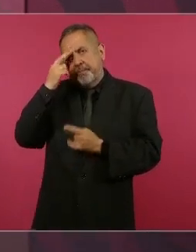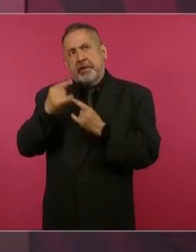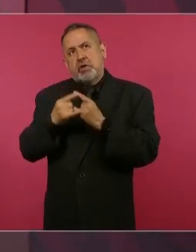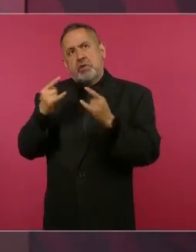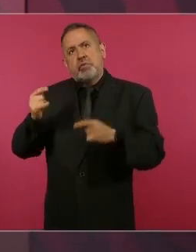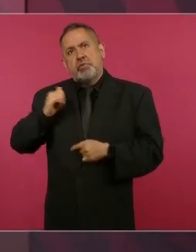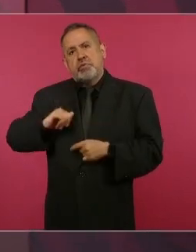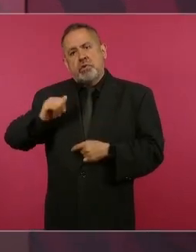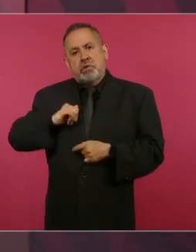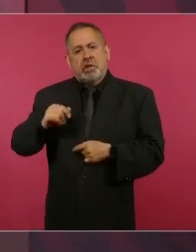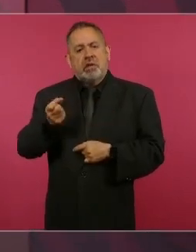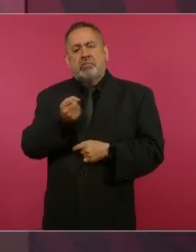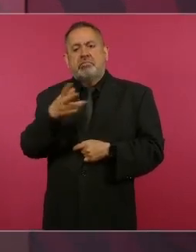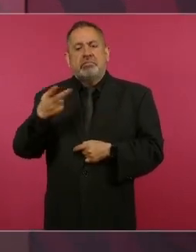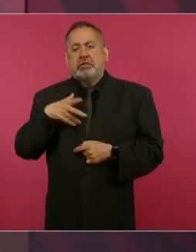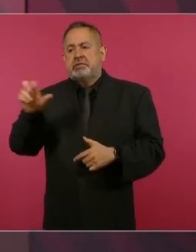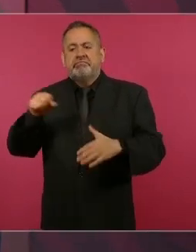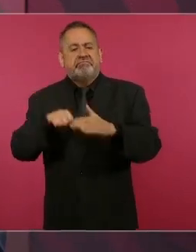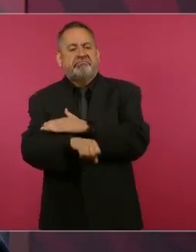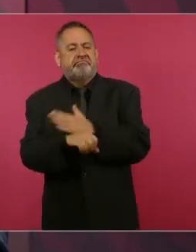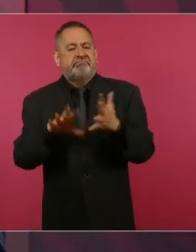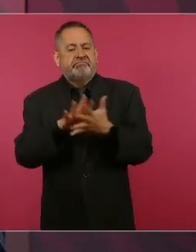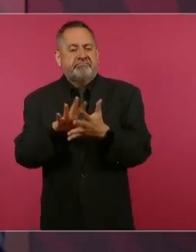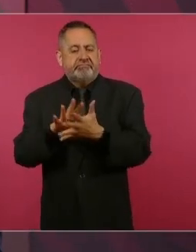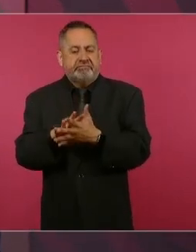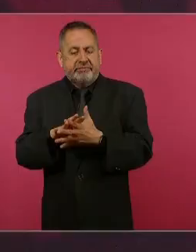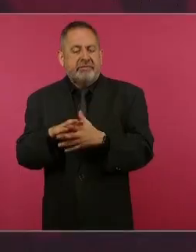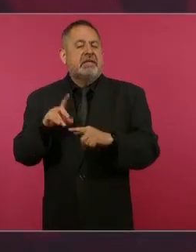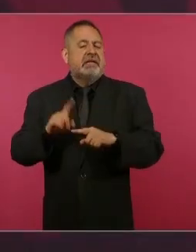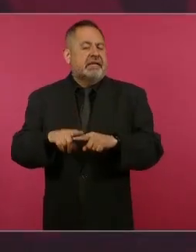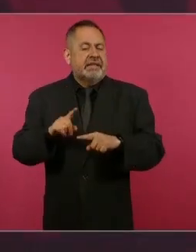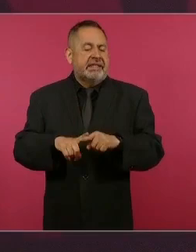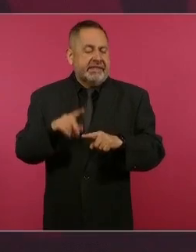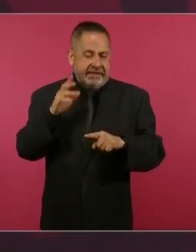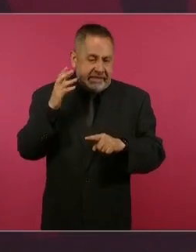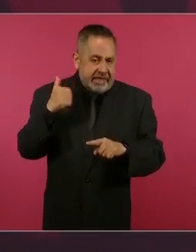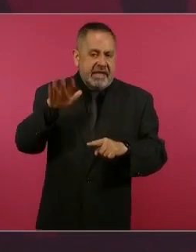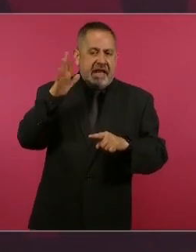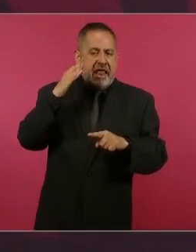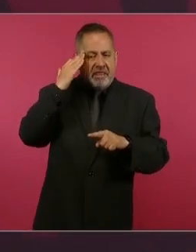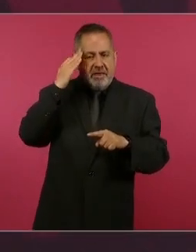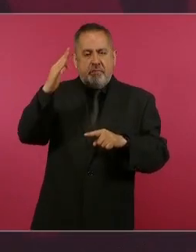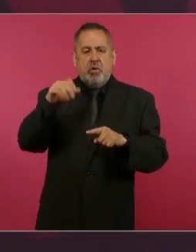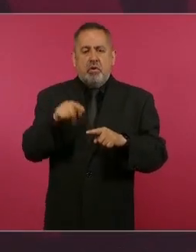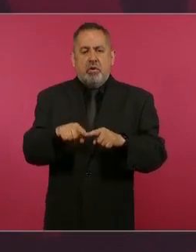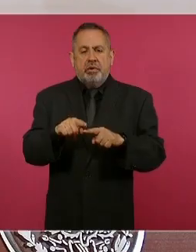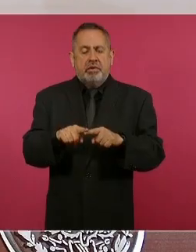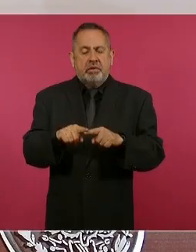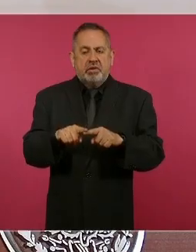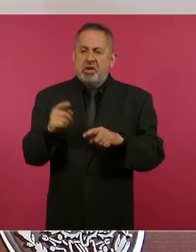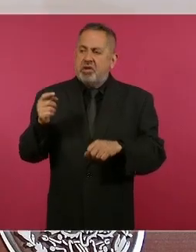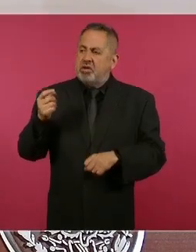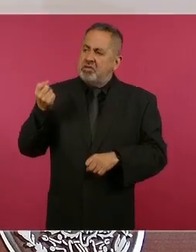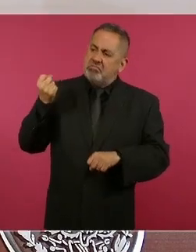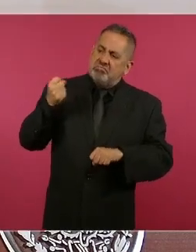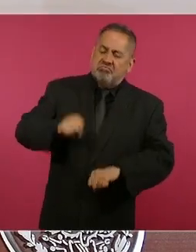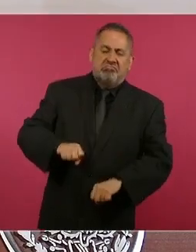que enviaron durante la dictadura,